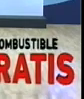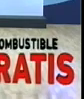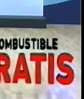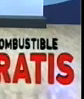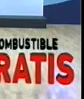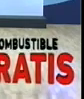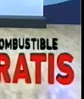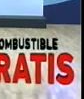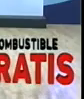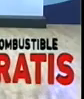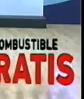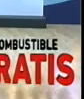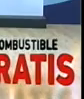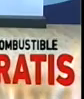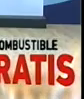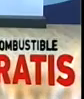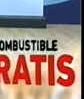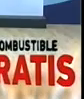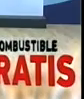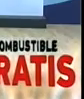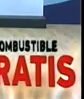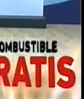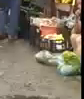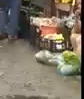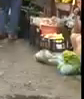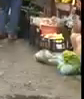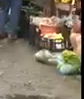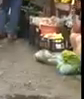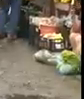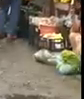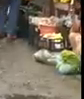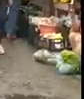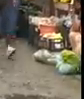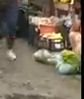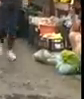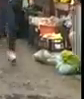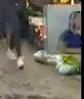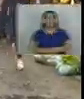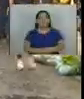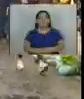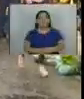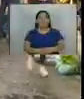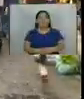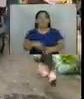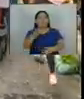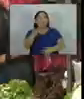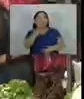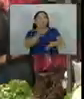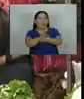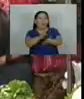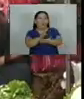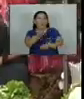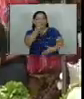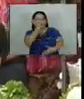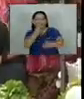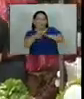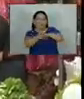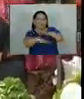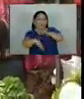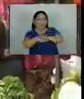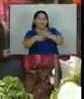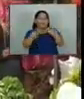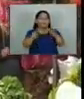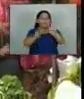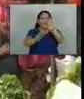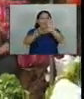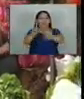ya Texaco con Tecron libera tu potencial y el costo de la canasta básica equivale al